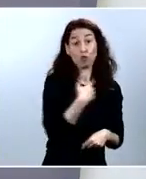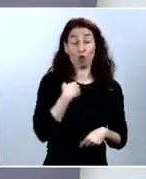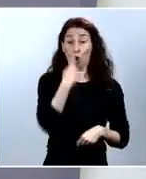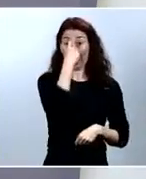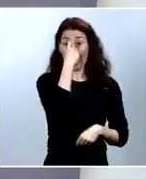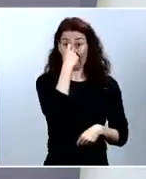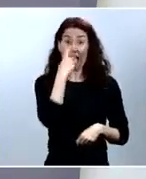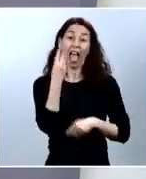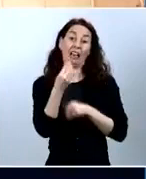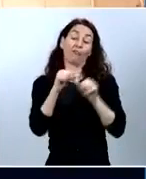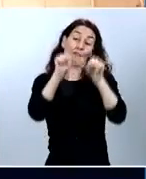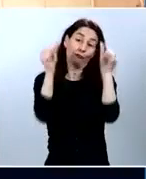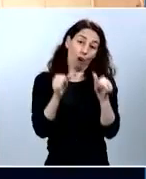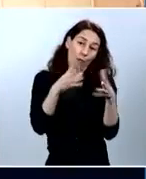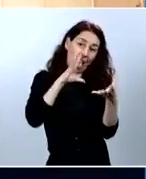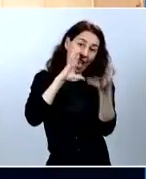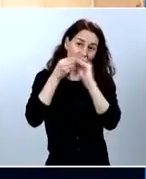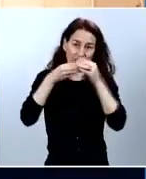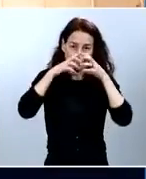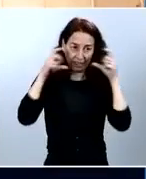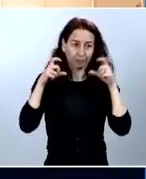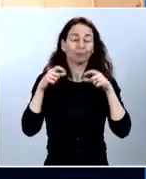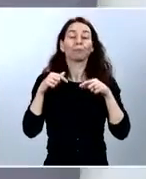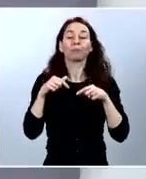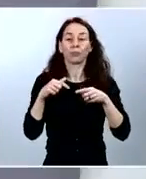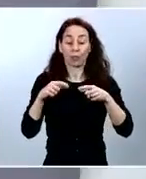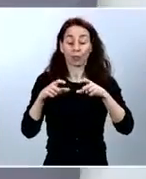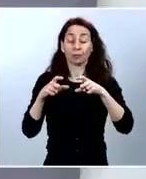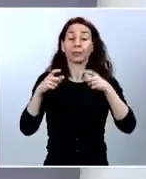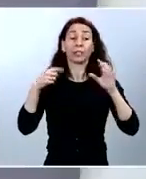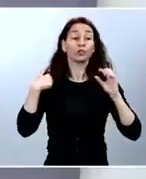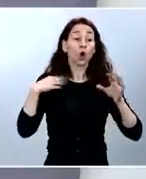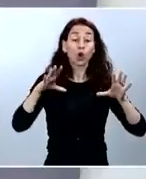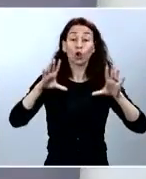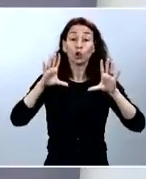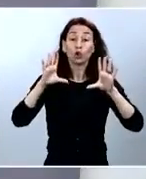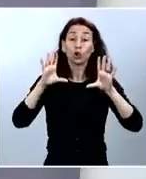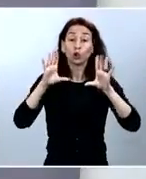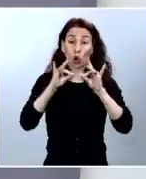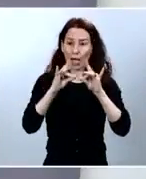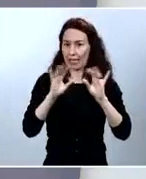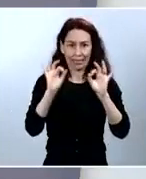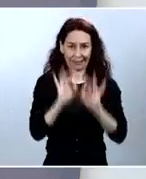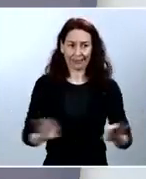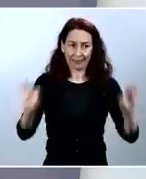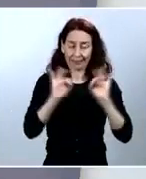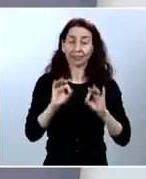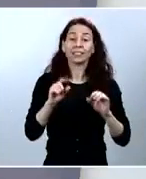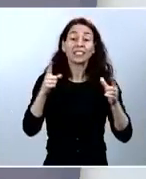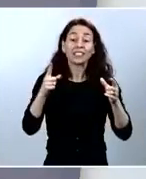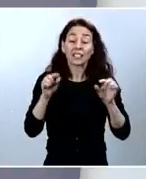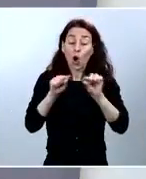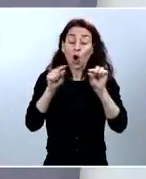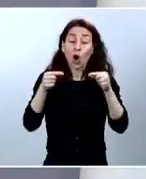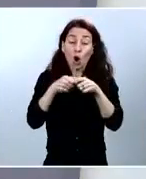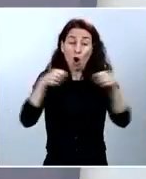donde está arriba y te lo pones arriba. No hay que tocarla como he hecho yo. Pero normalmente se tiene que coger de aquí, ¿verdad? Y entonces te la